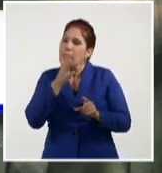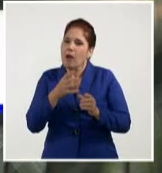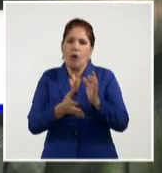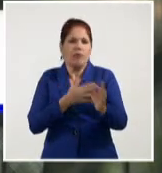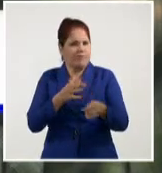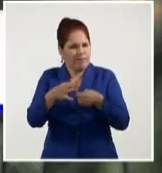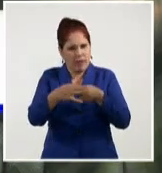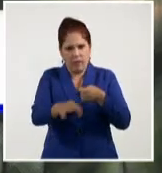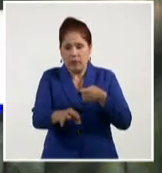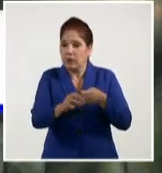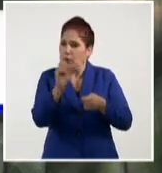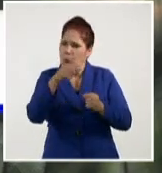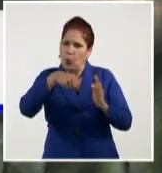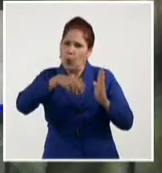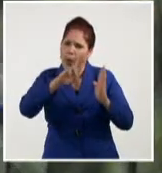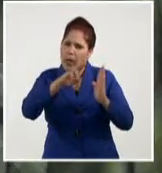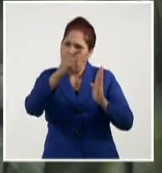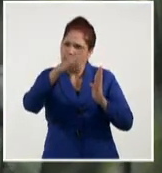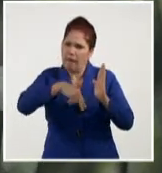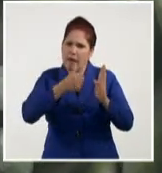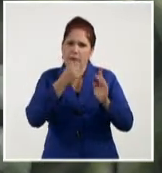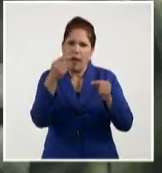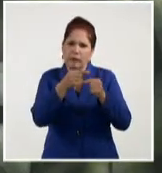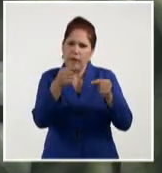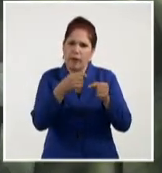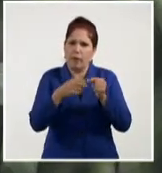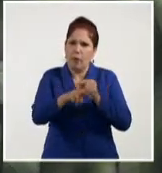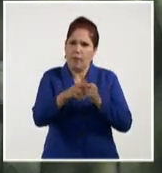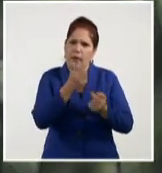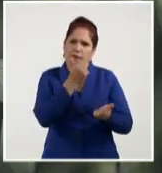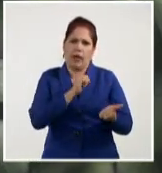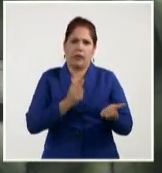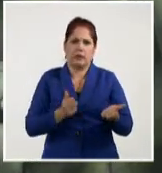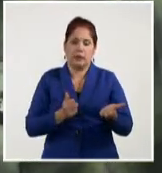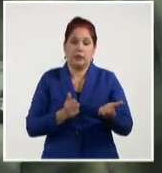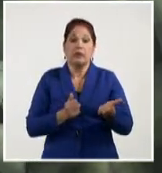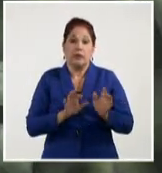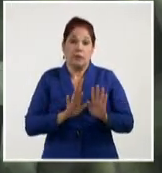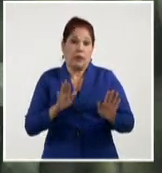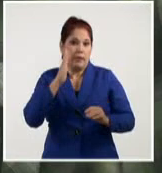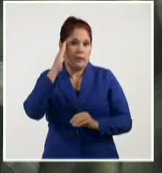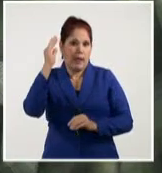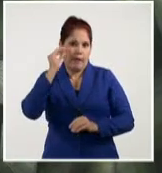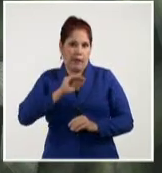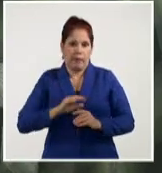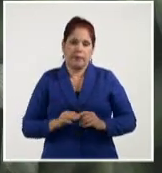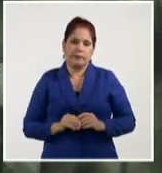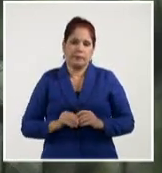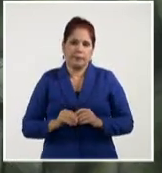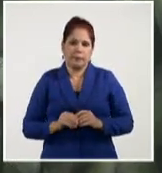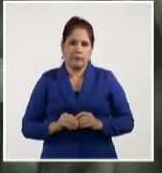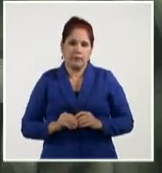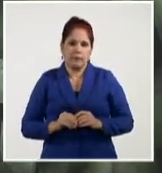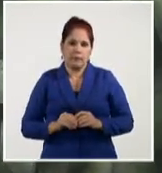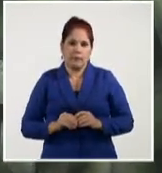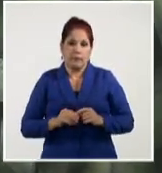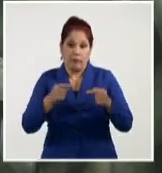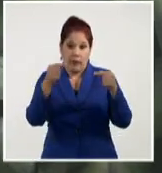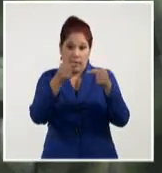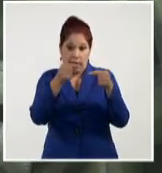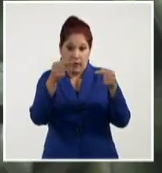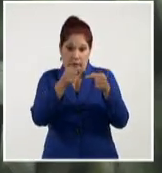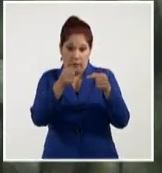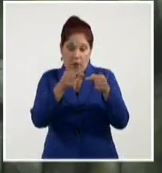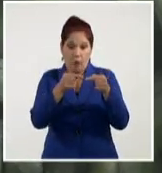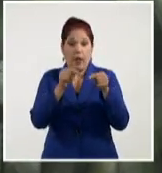vista también contable, facilita las operaciones porque este dinero ya automáticamente está en el banco